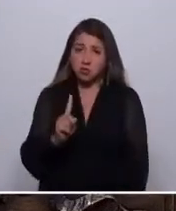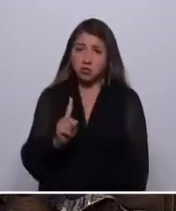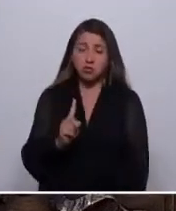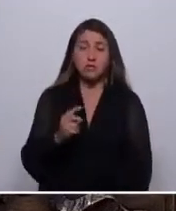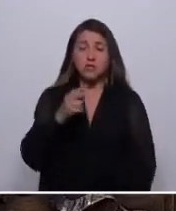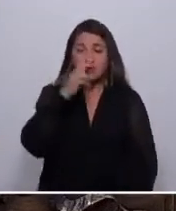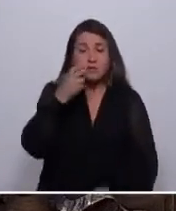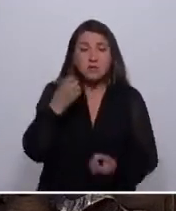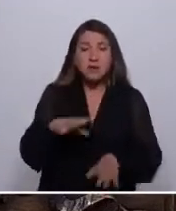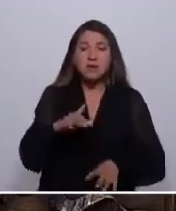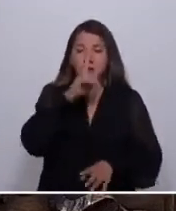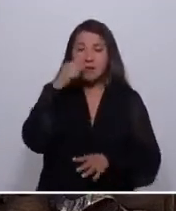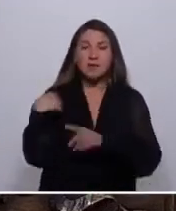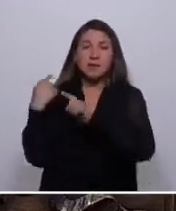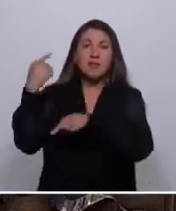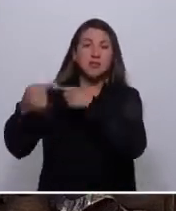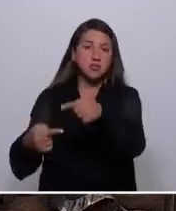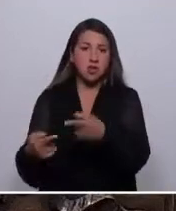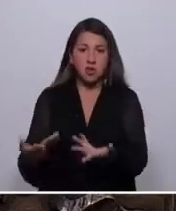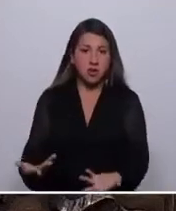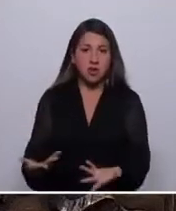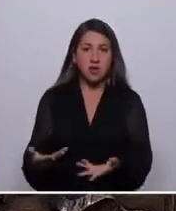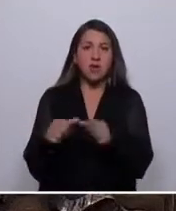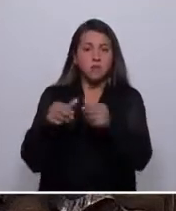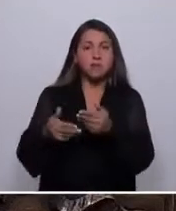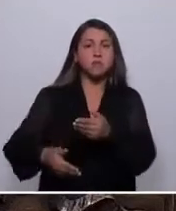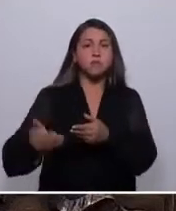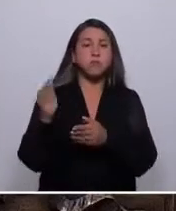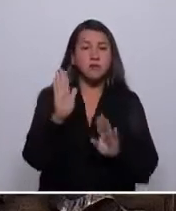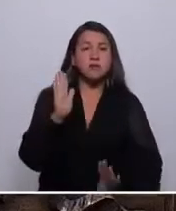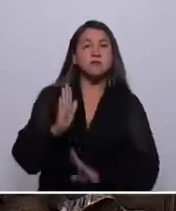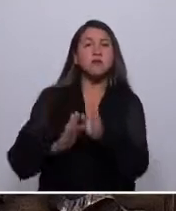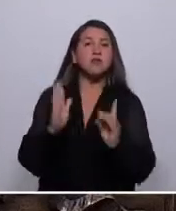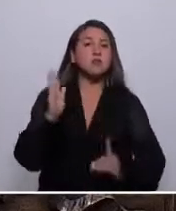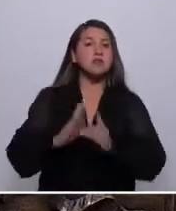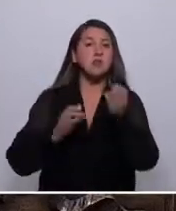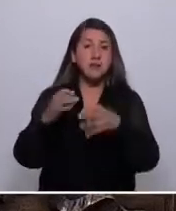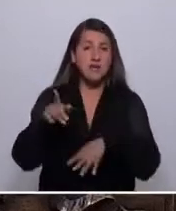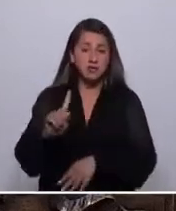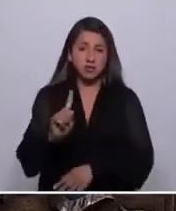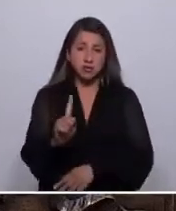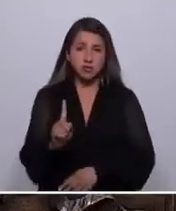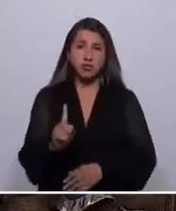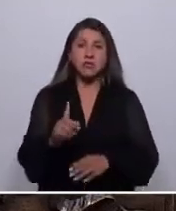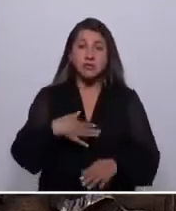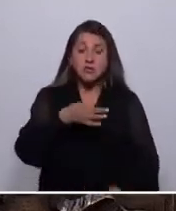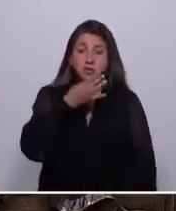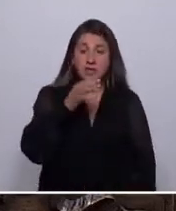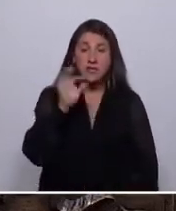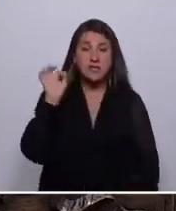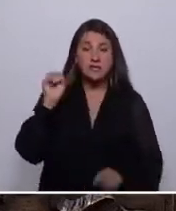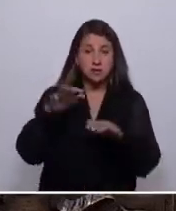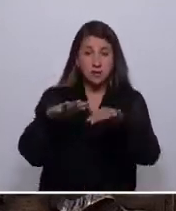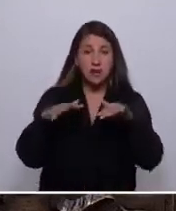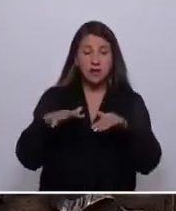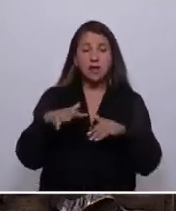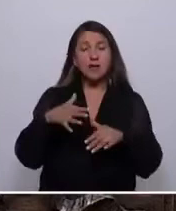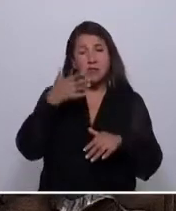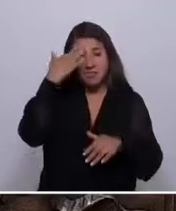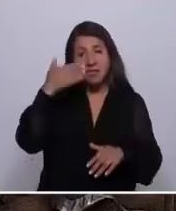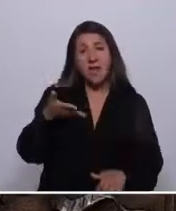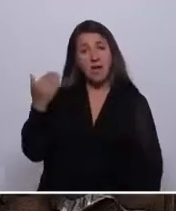tradiciones, sin perder la prosperidad, el crecimiento y el desarrollo. Ya lo dije en este hemiciclo hace unos días atrás.